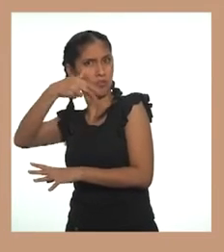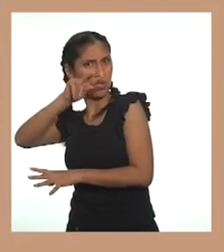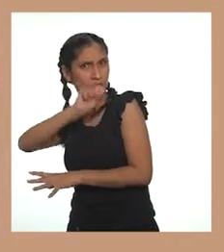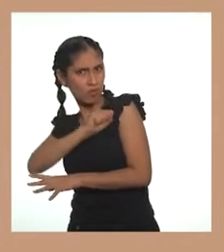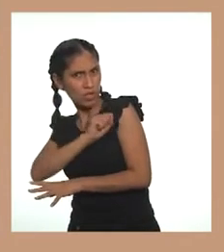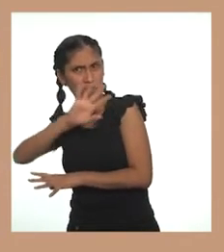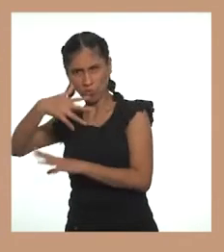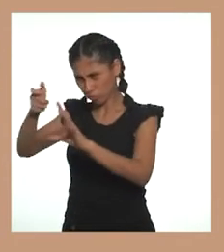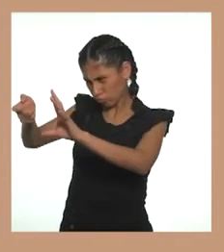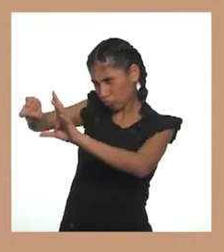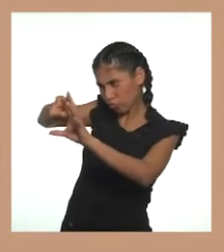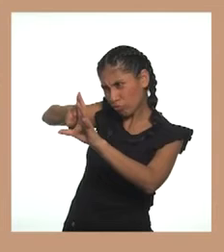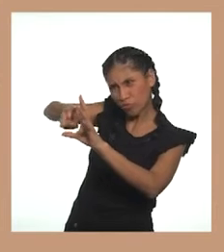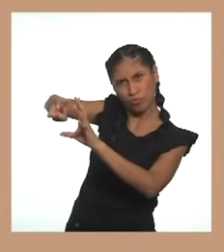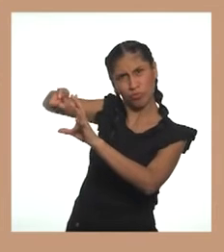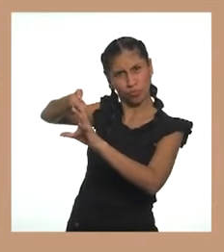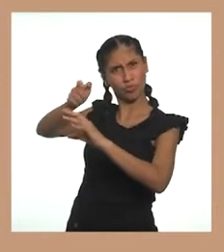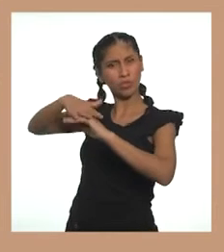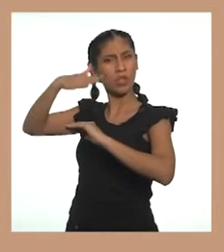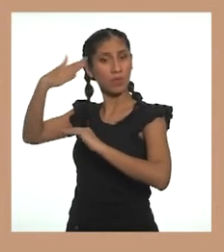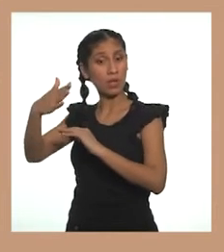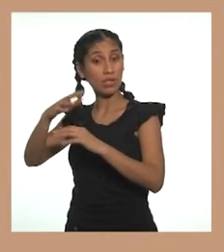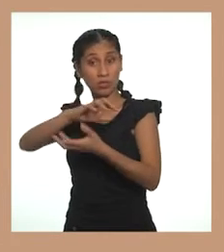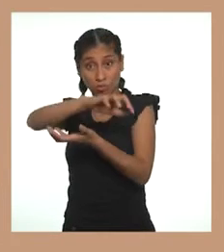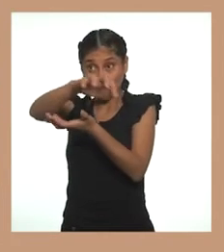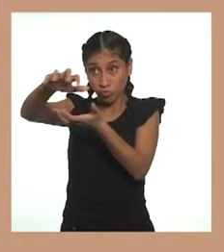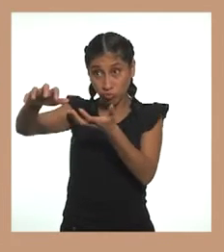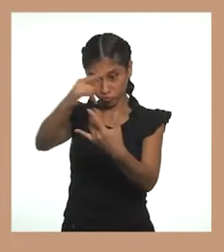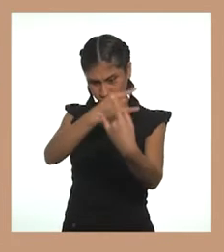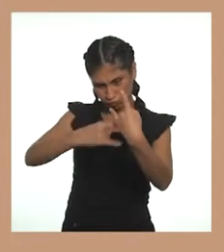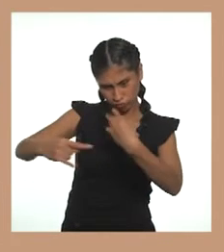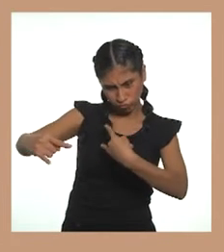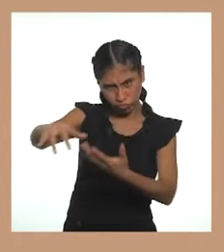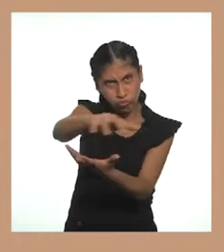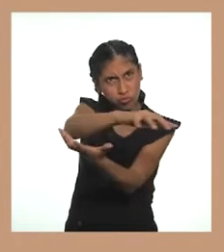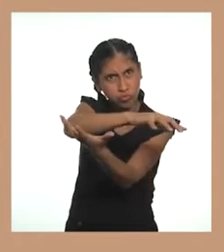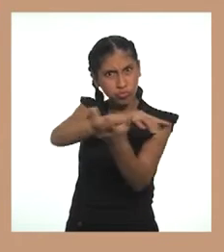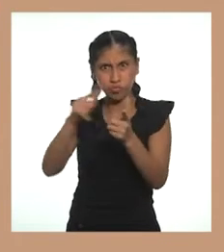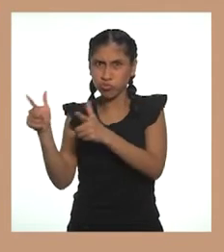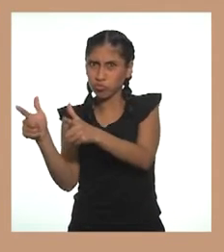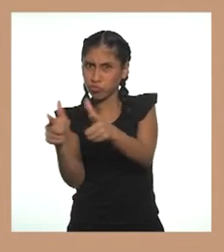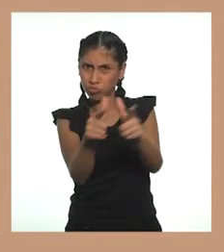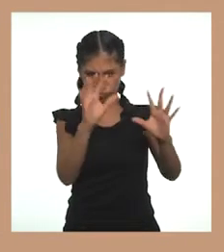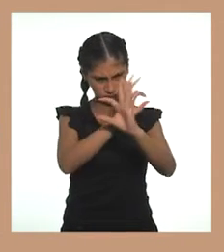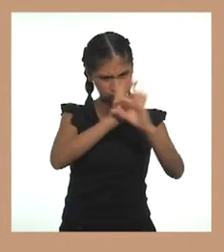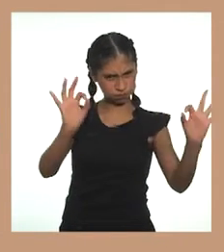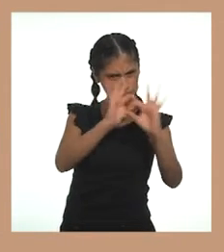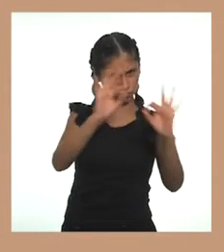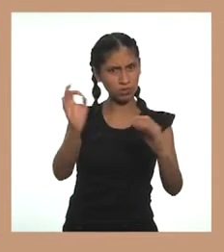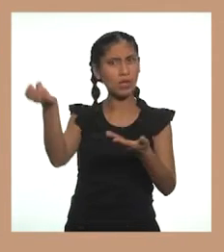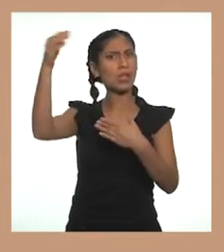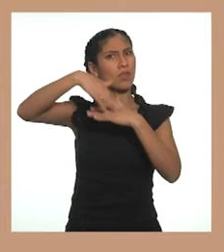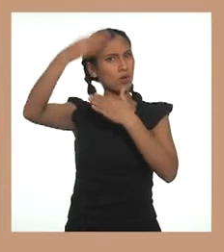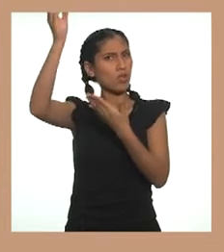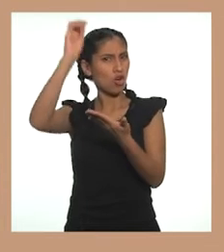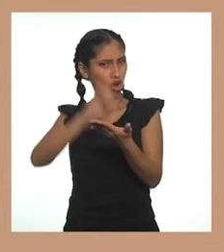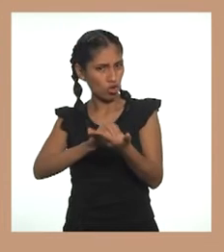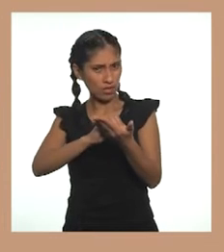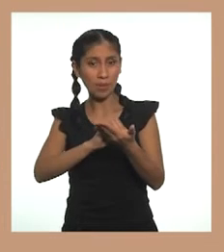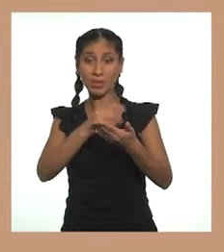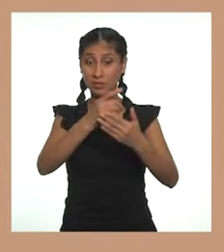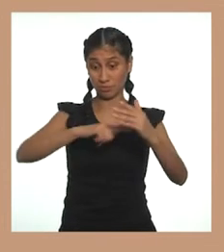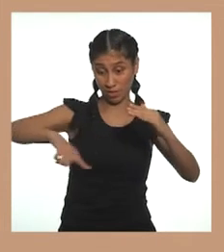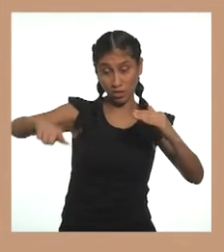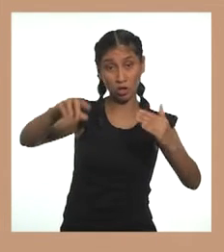terciario. Luego de haber concluido estos importantes procesos, el agua residual tratada cumplirá con los límites máximos permisibles